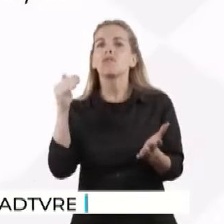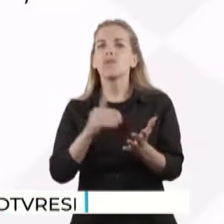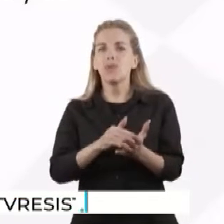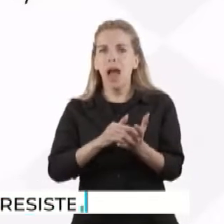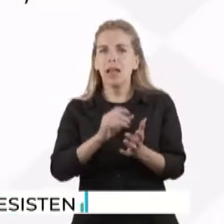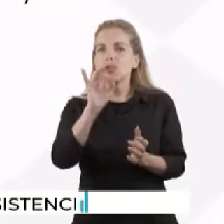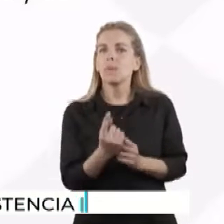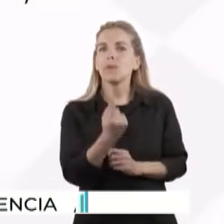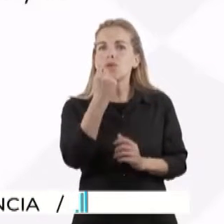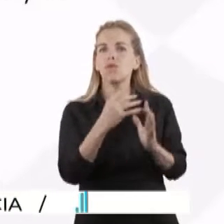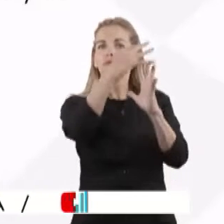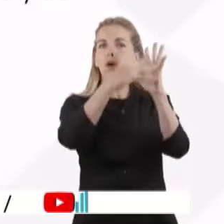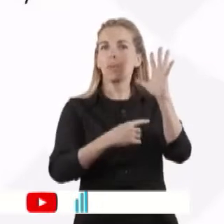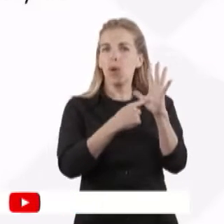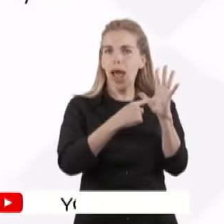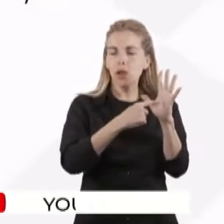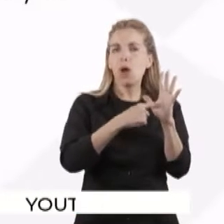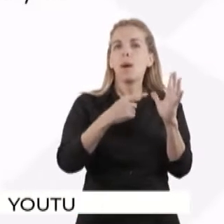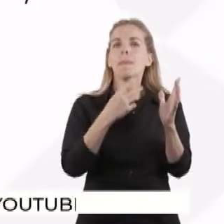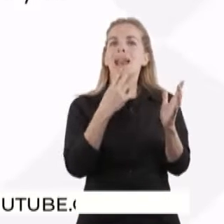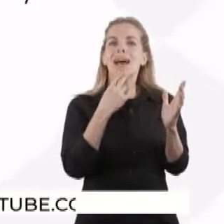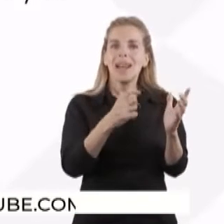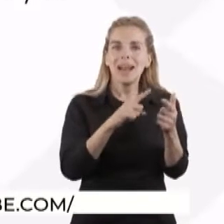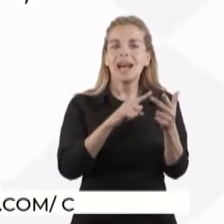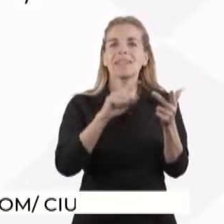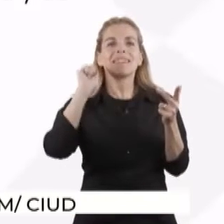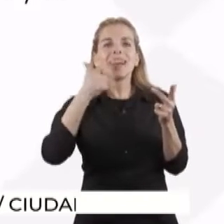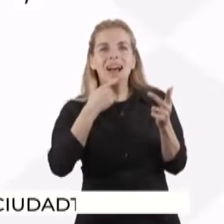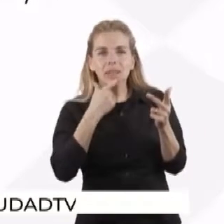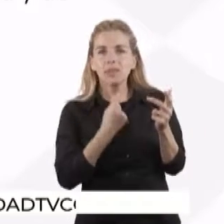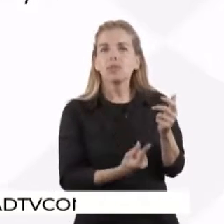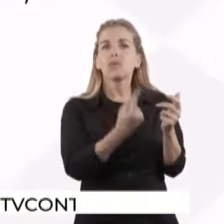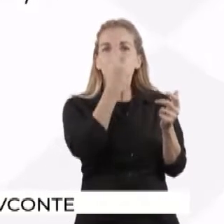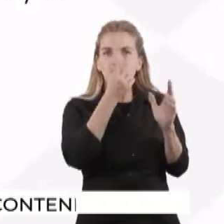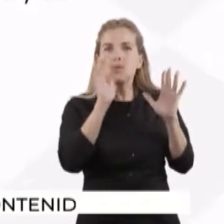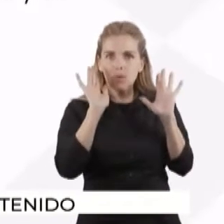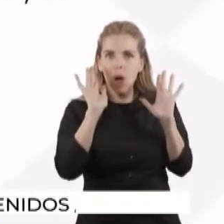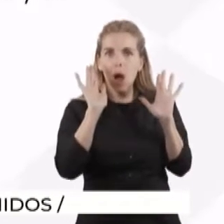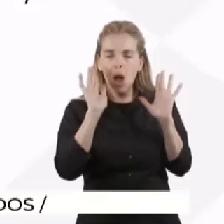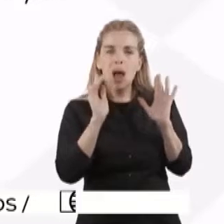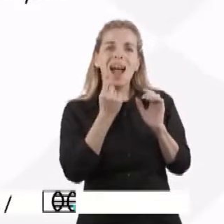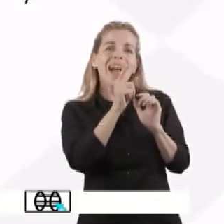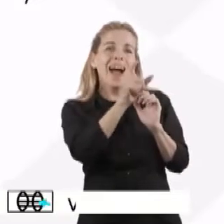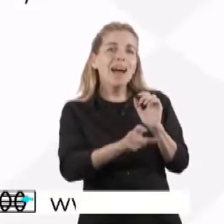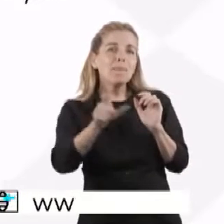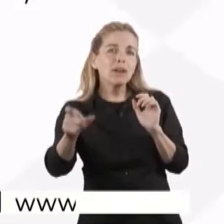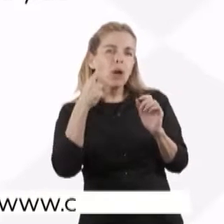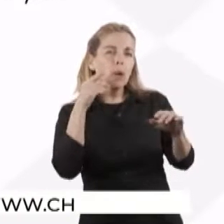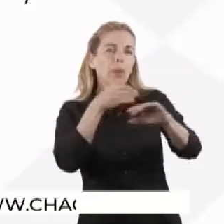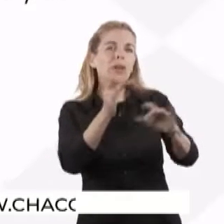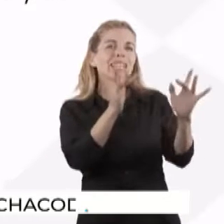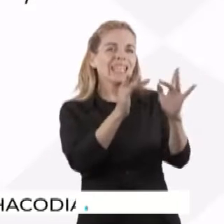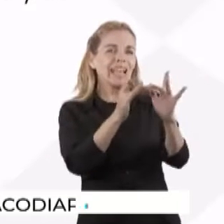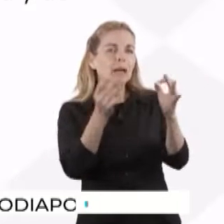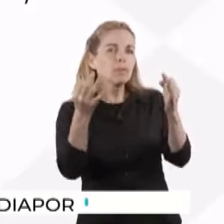formulario para el servicio de energía eléctrica y de gas natural. Se pueden tomar el tiempo que necesiten para cargarlo,